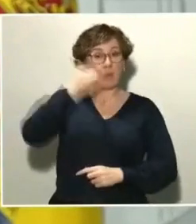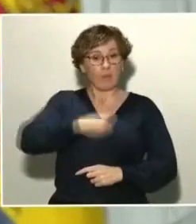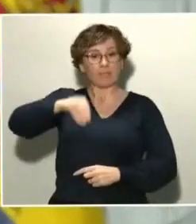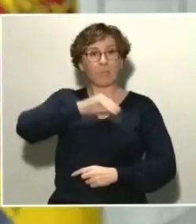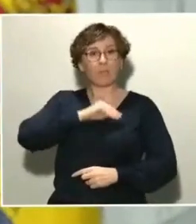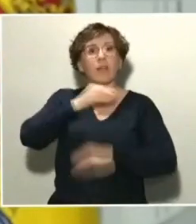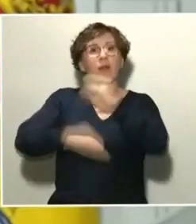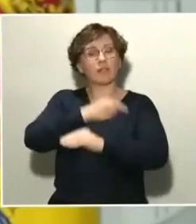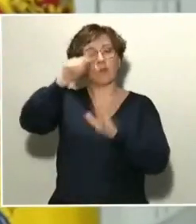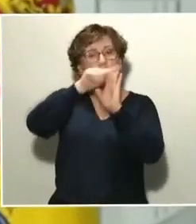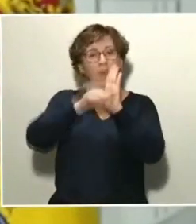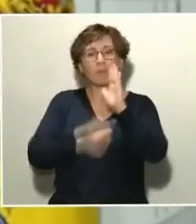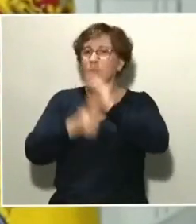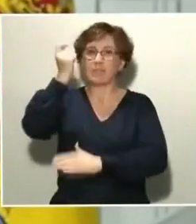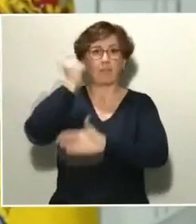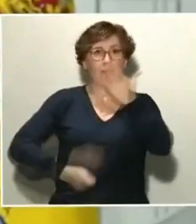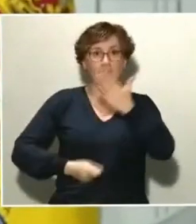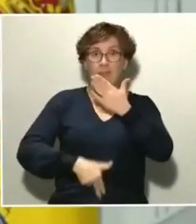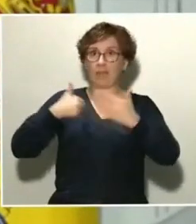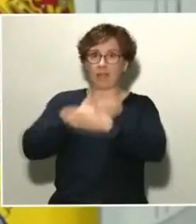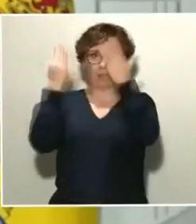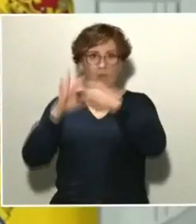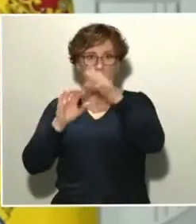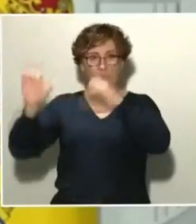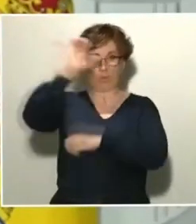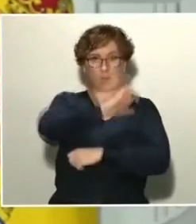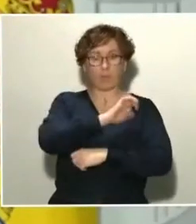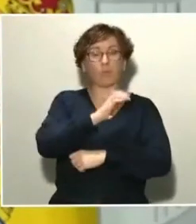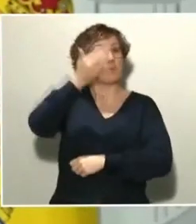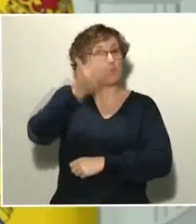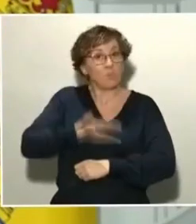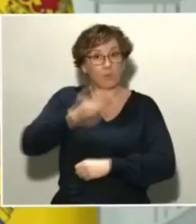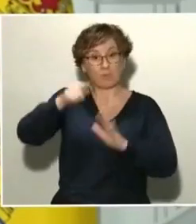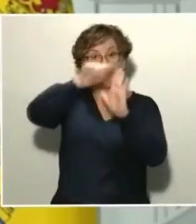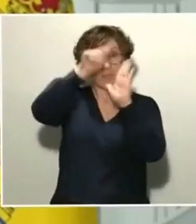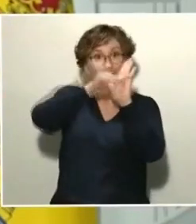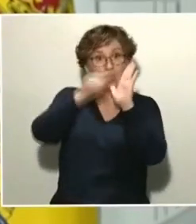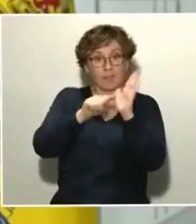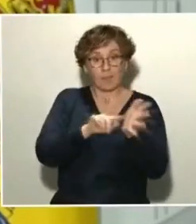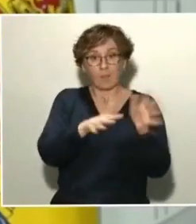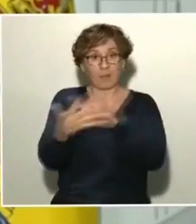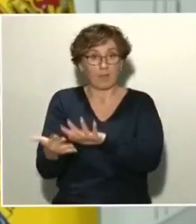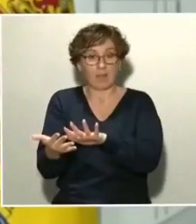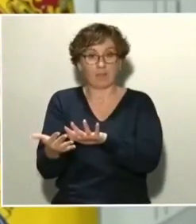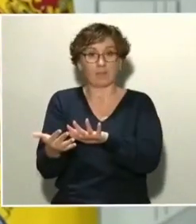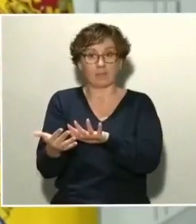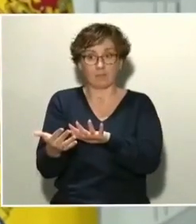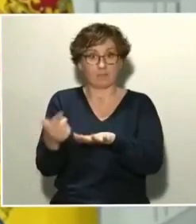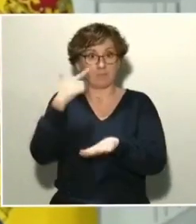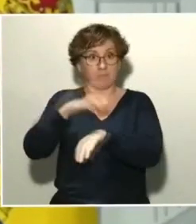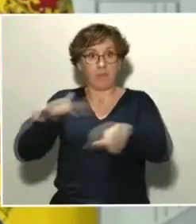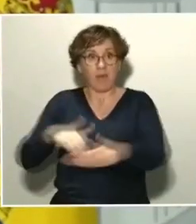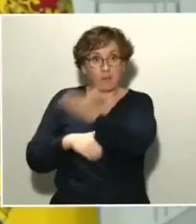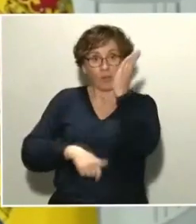La Comunidad de Madrid instalará un hospital en el IFEMA para personas con coronavirus con la ayuda de la UME. La Comunidad de Madrid ha